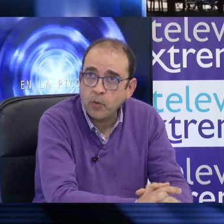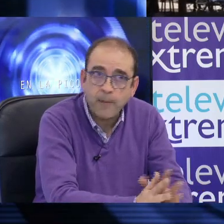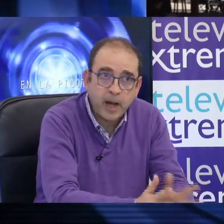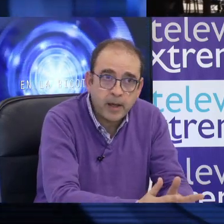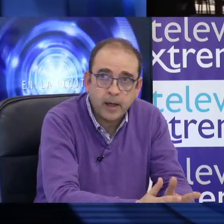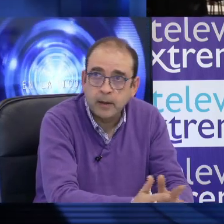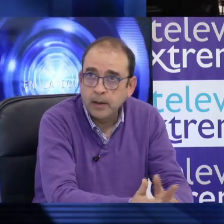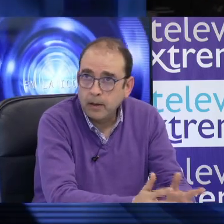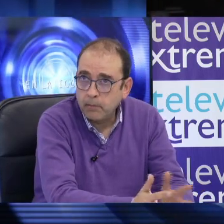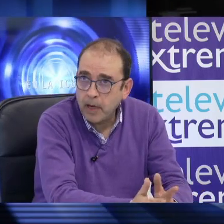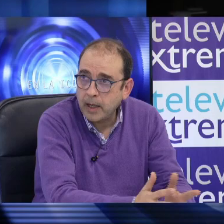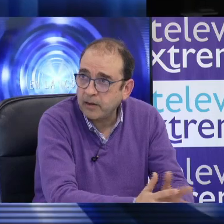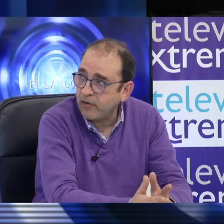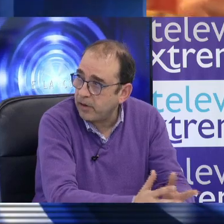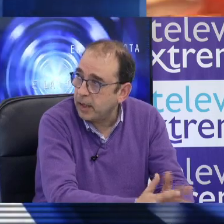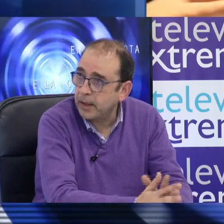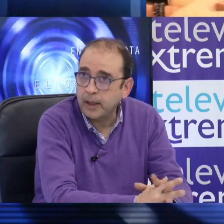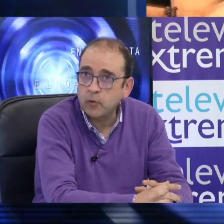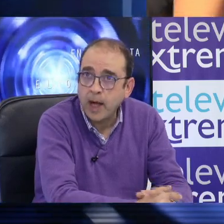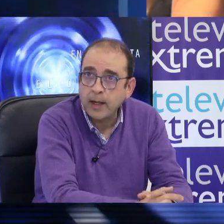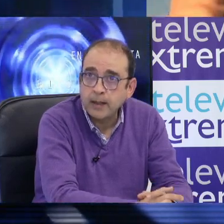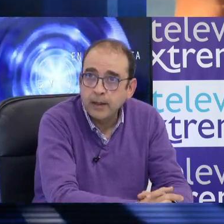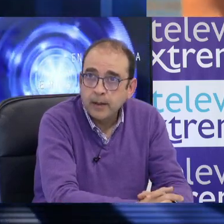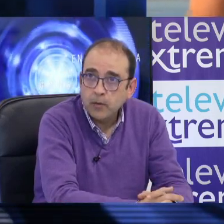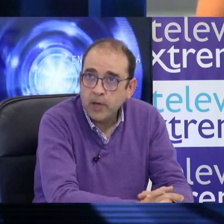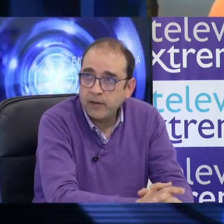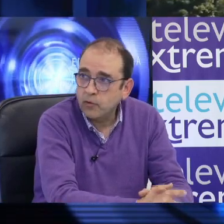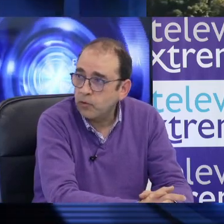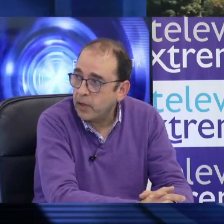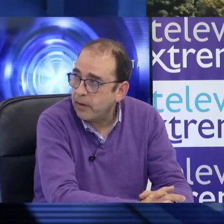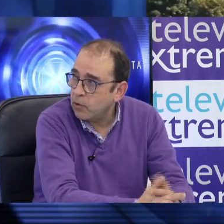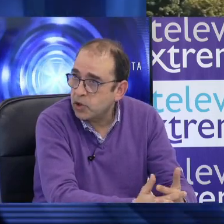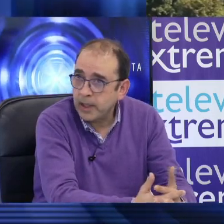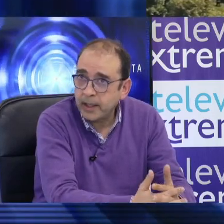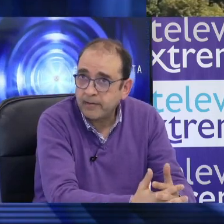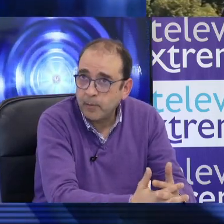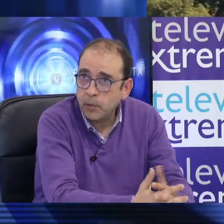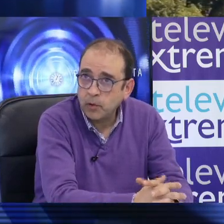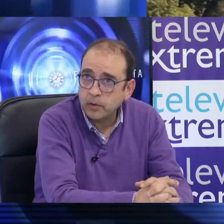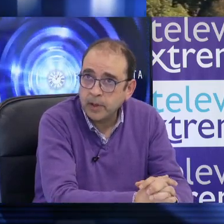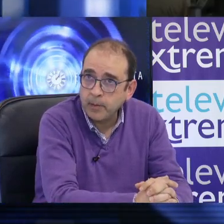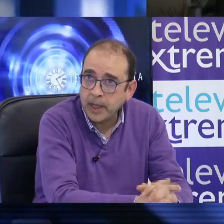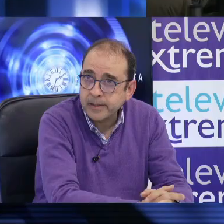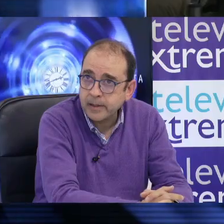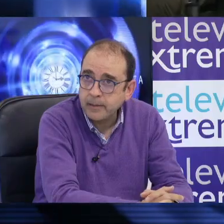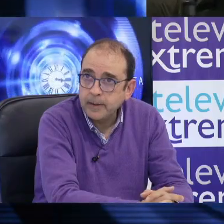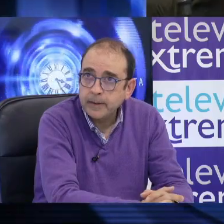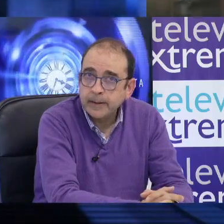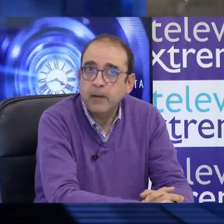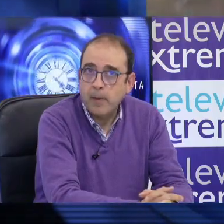una playa más artificial que natural, unas estructuras de unos chalés que están por terminarse.